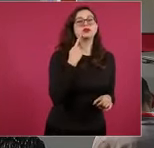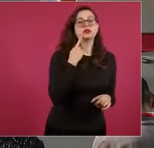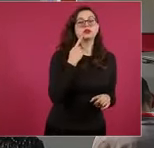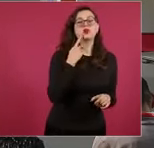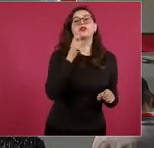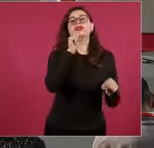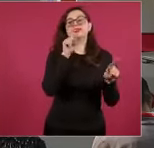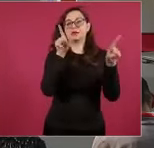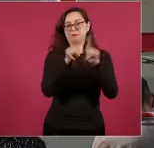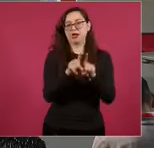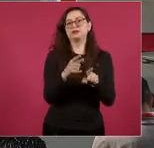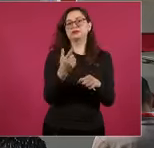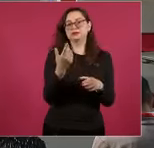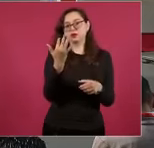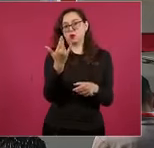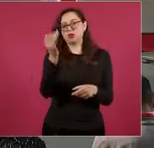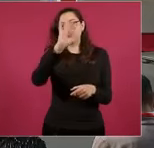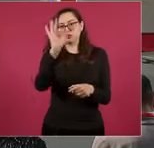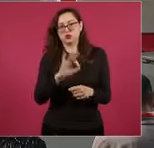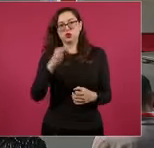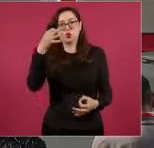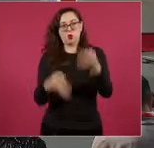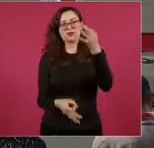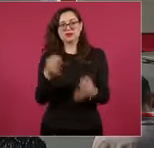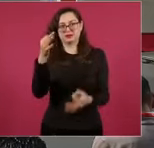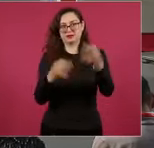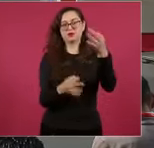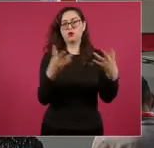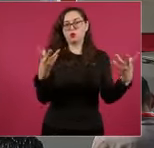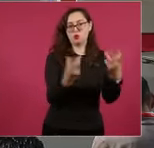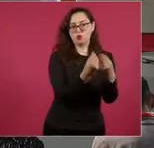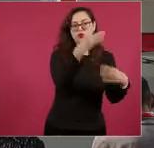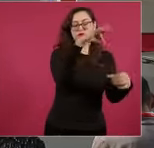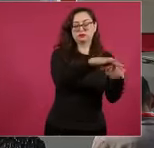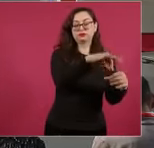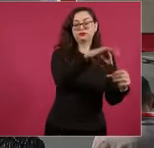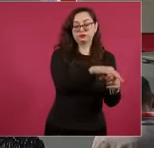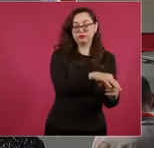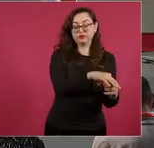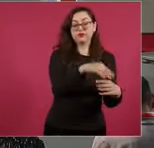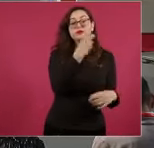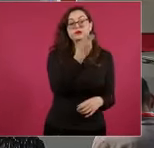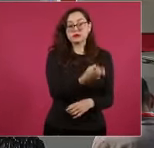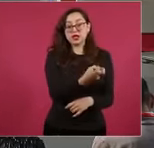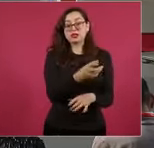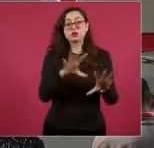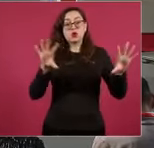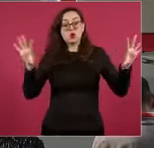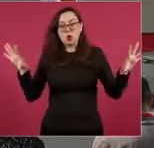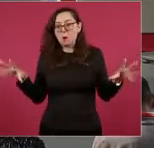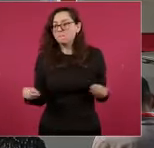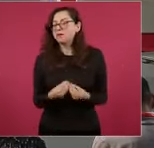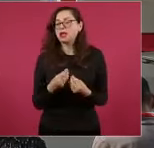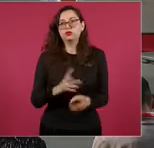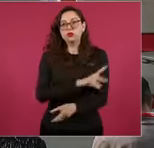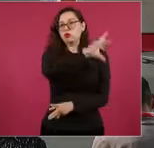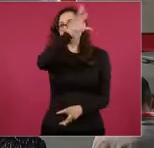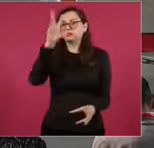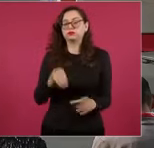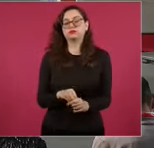próximo año, primero de junio, y la segunda para concluir con la renovación de todo el Poder Judicial